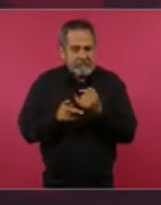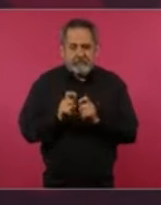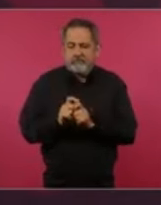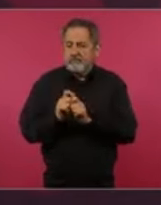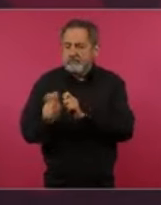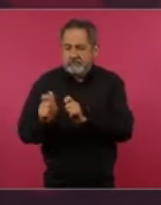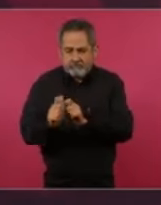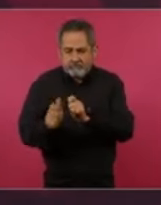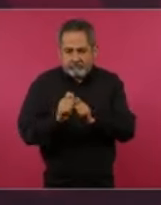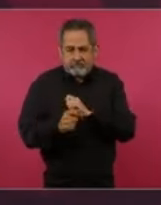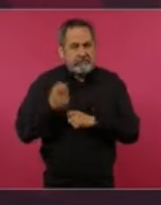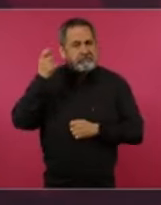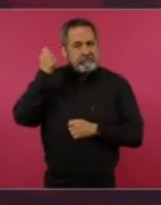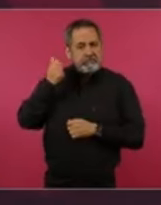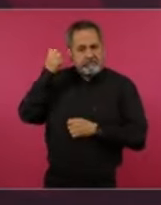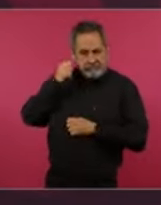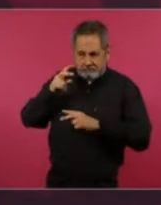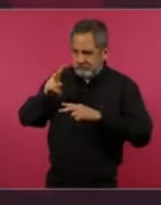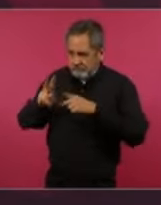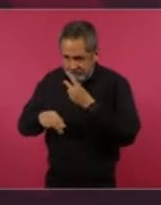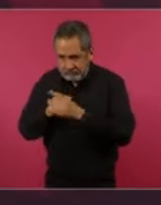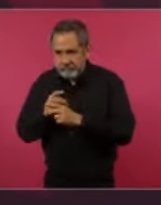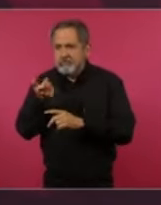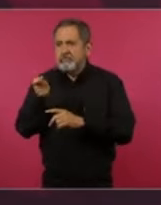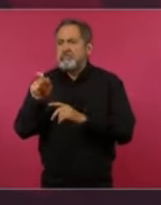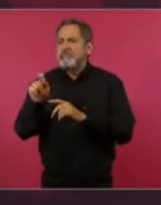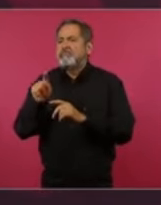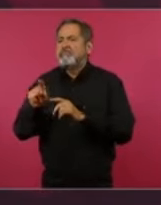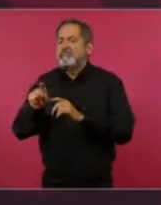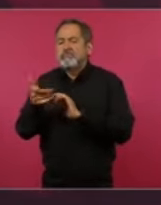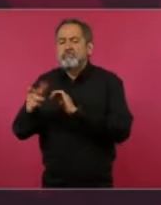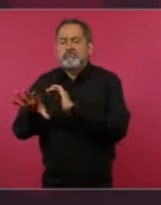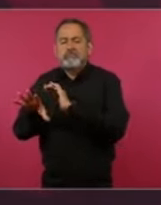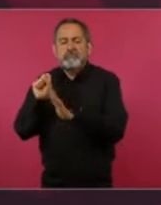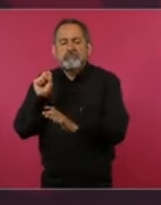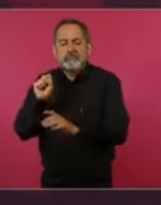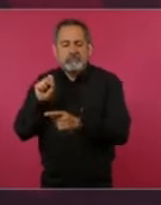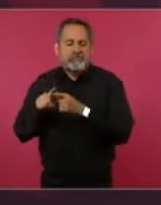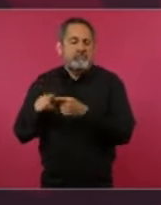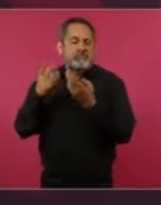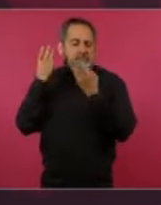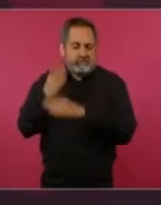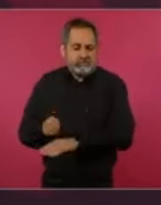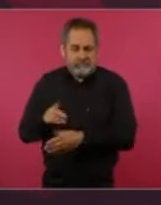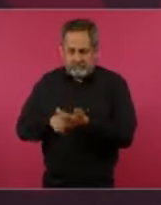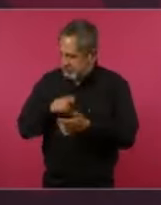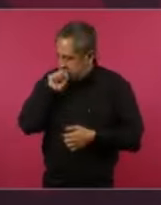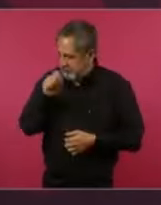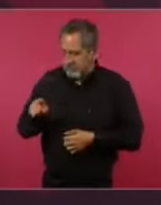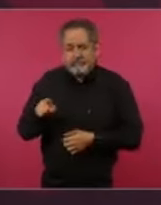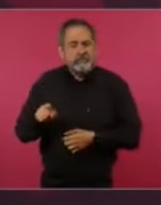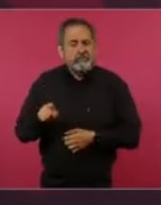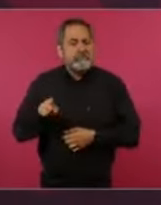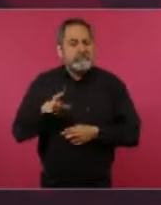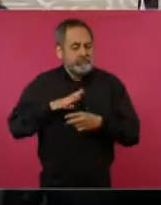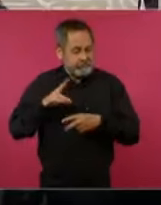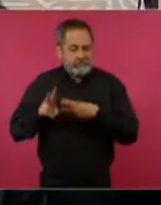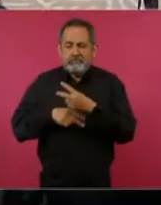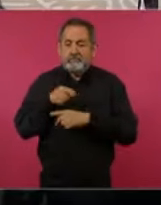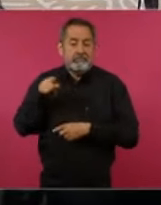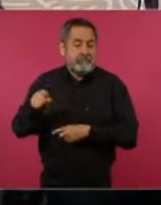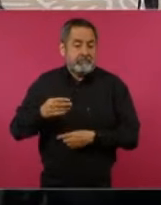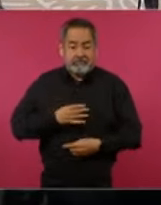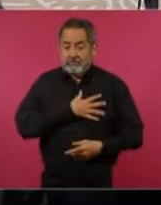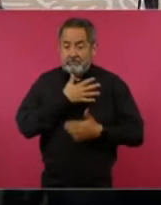reciben sus apoyos para el mantenimiento de sus escuelas, de sus aulas a través de las sucursales del